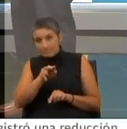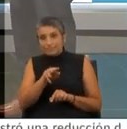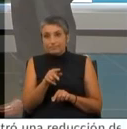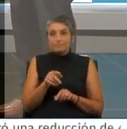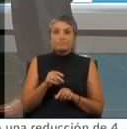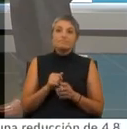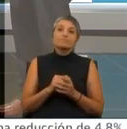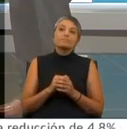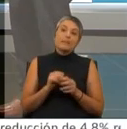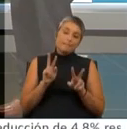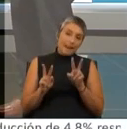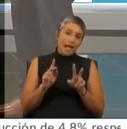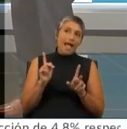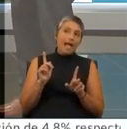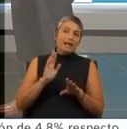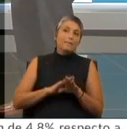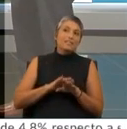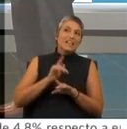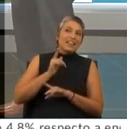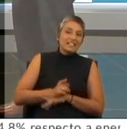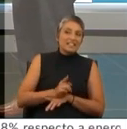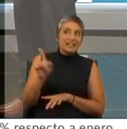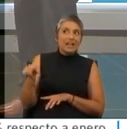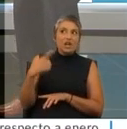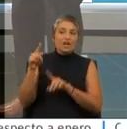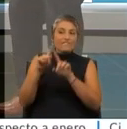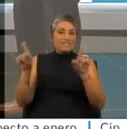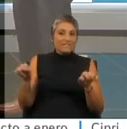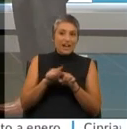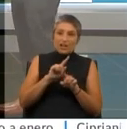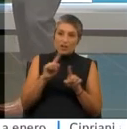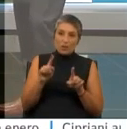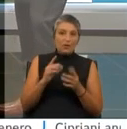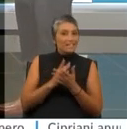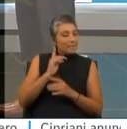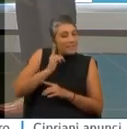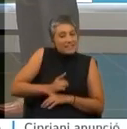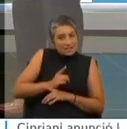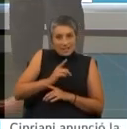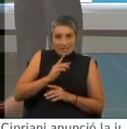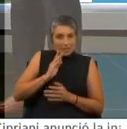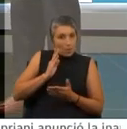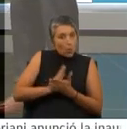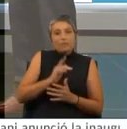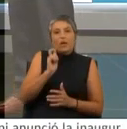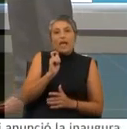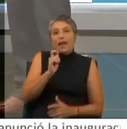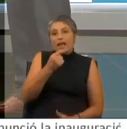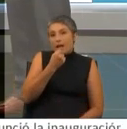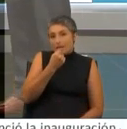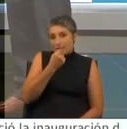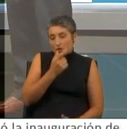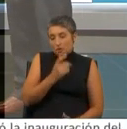campo y sea él el que tome la decisión y no el VAR. Porque la decisión final termina siendo siempre del árbitro. Pero en definitiva el árbitro estuvo